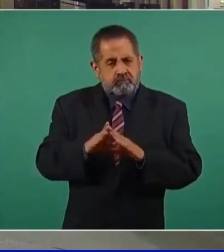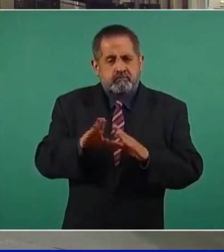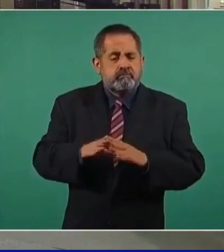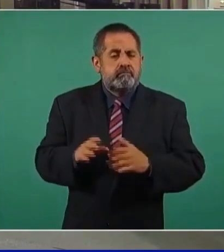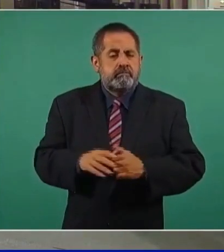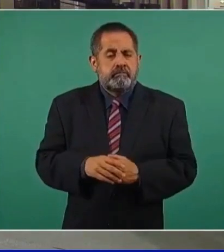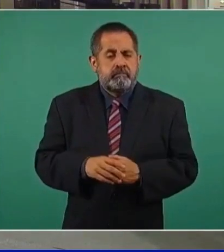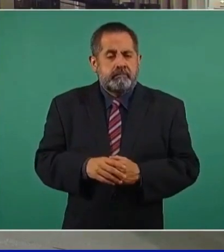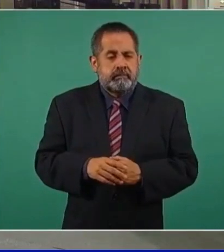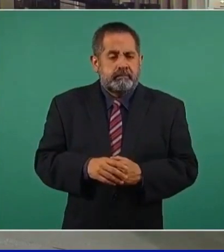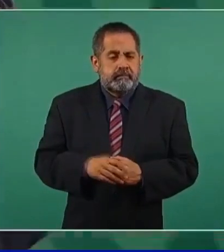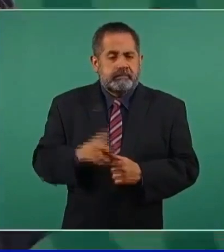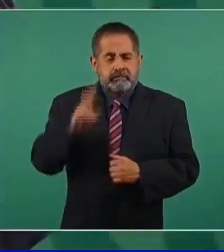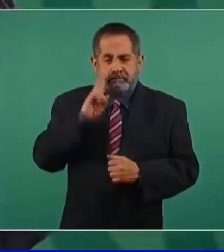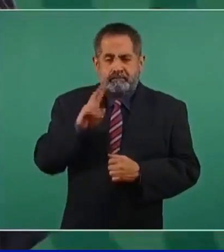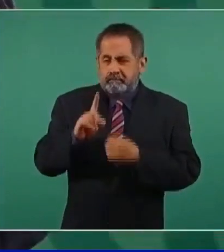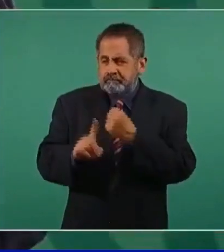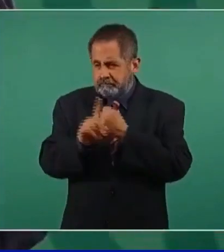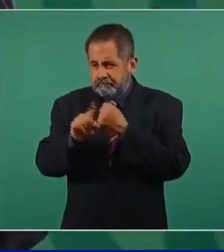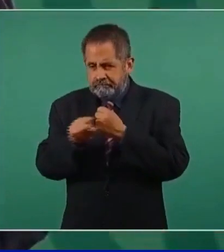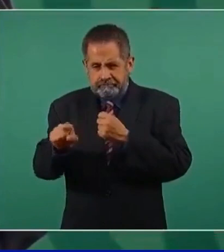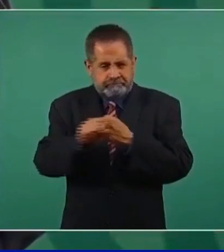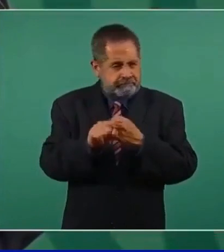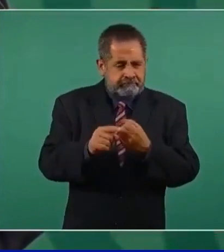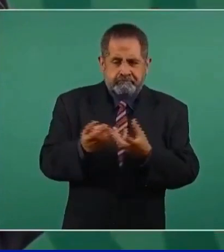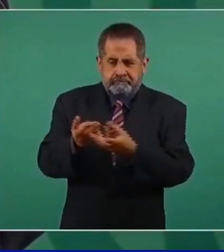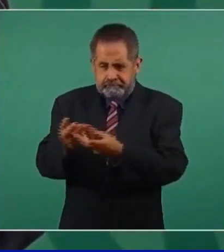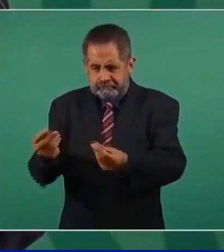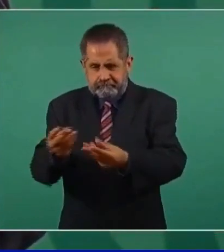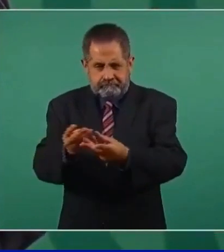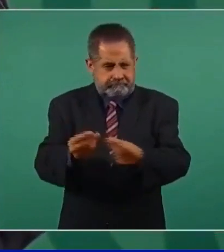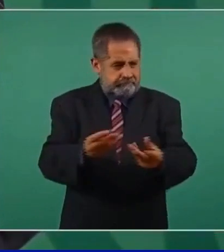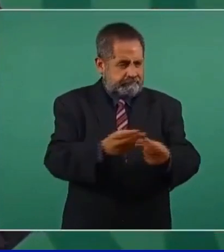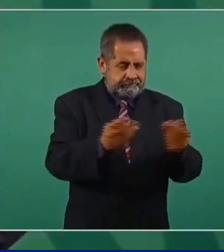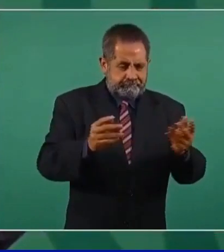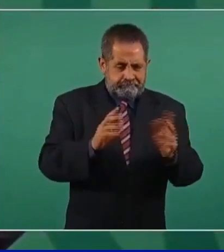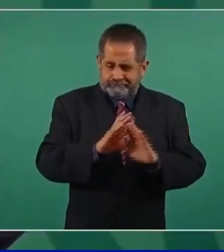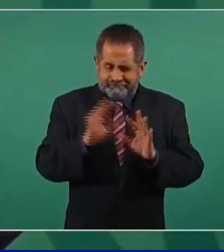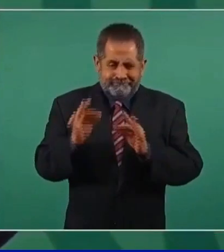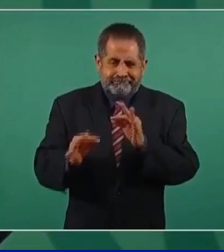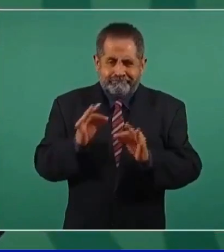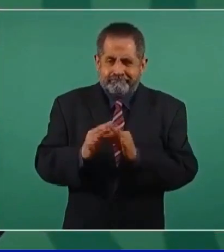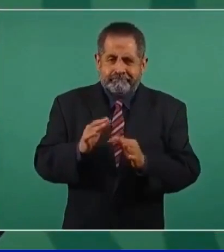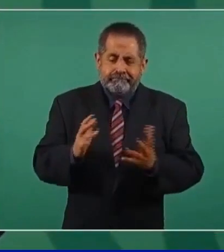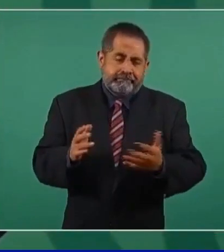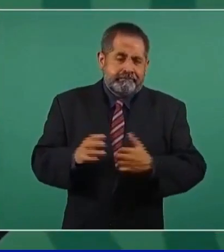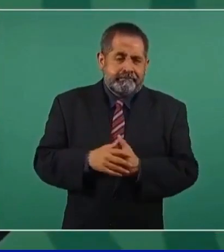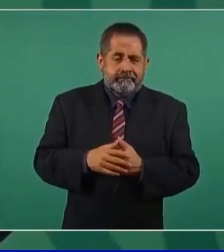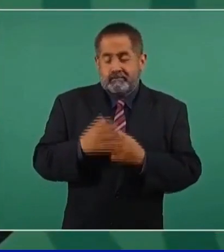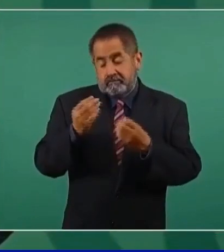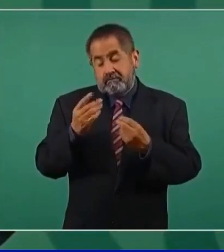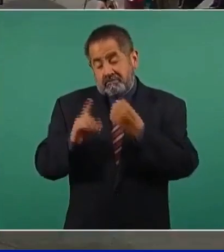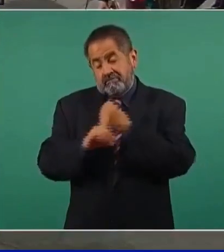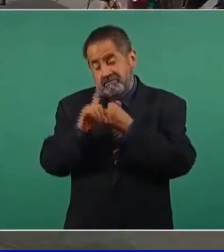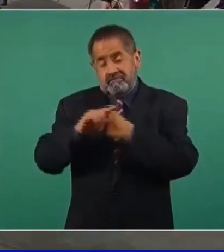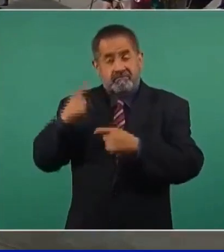que se resuelvan todos los problemas que fueron varios.